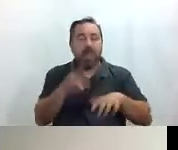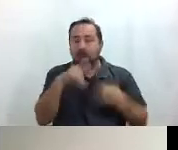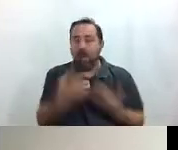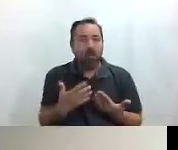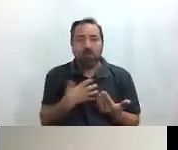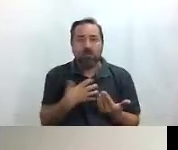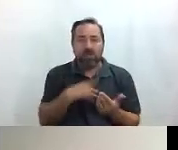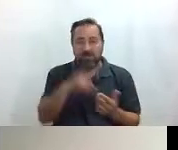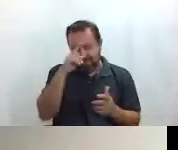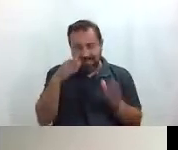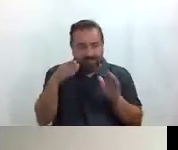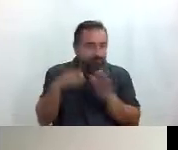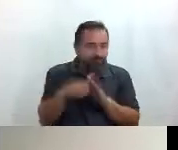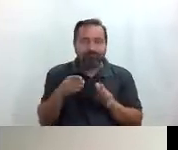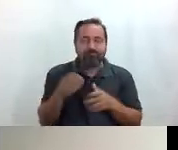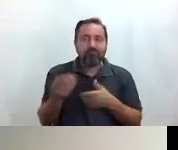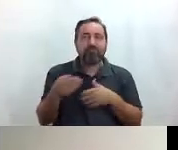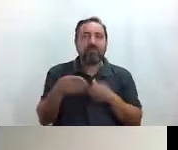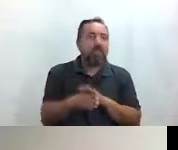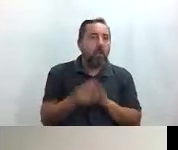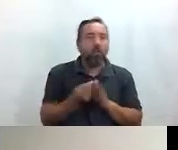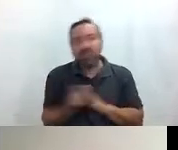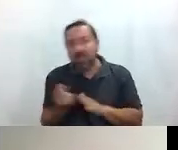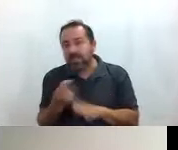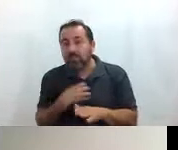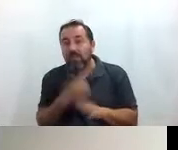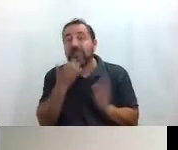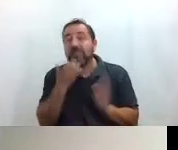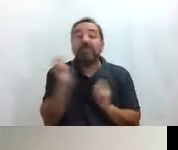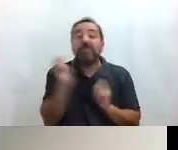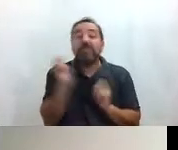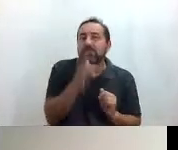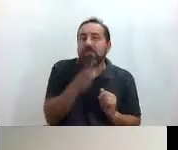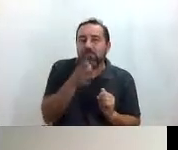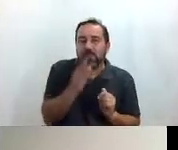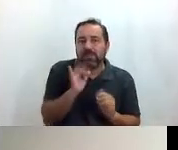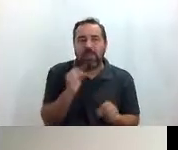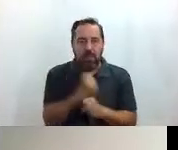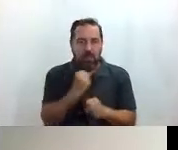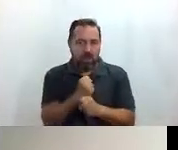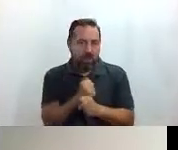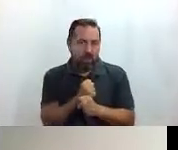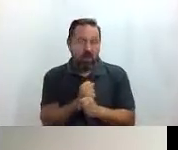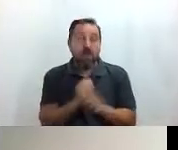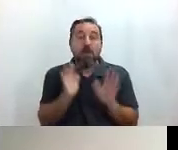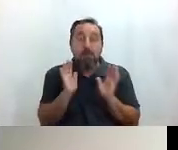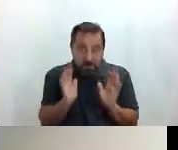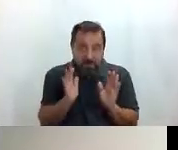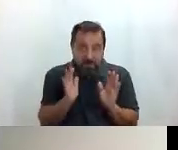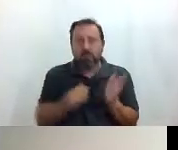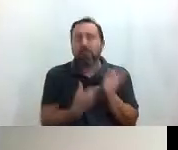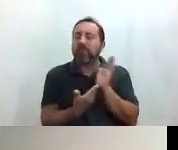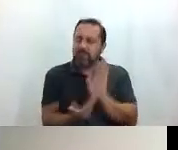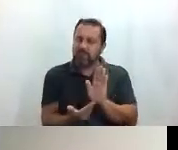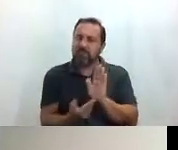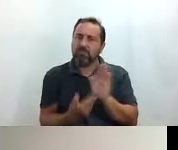entrar en Madrid. No se puede entrar en Madrid y no se puede salir, salvo que vengas por causas laborales. Pero, así, en esta presentación lo que